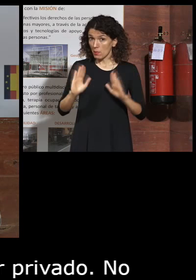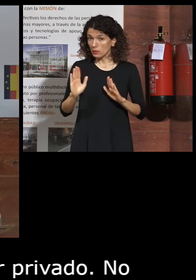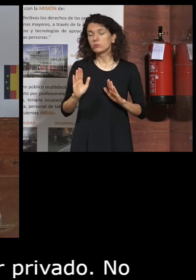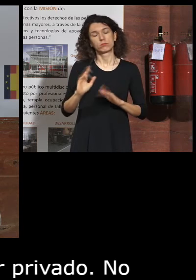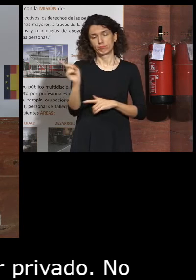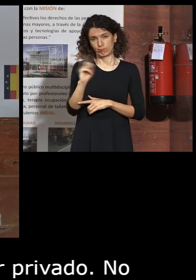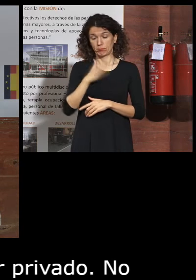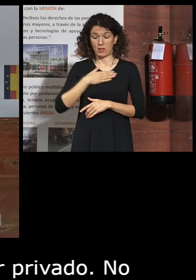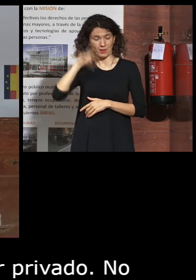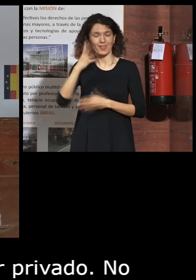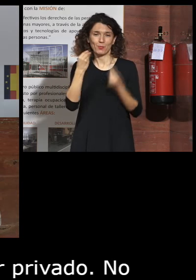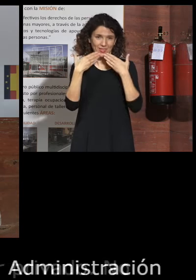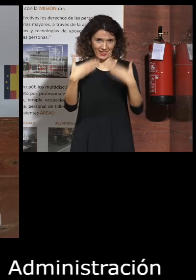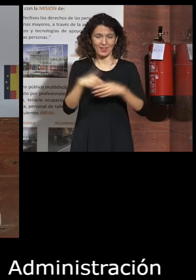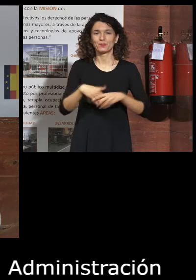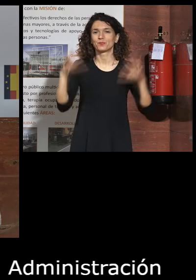es mi experiencia muchas gracias